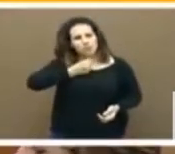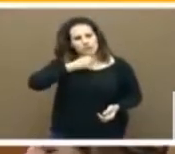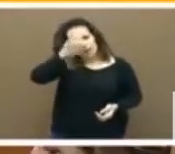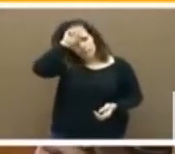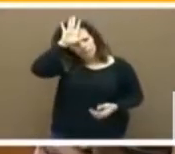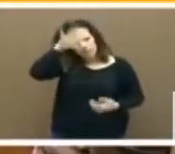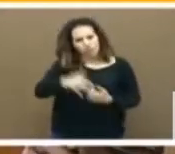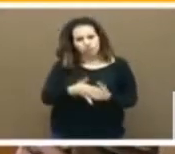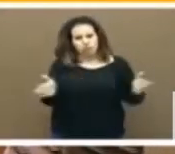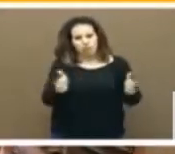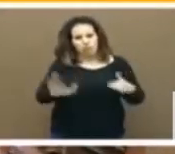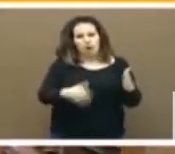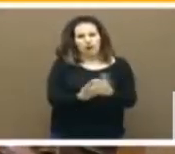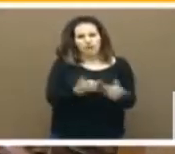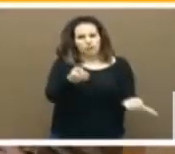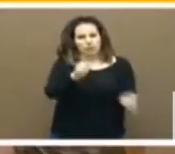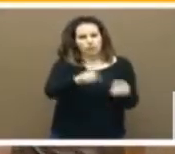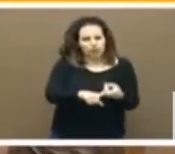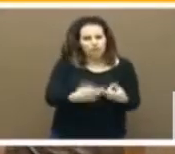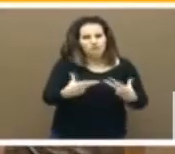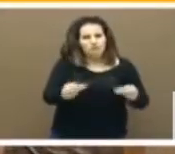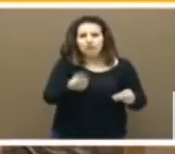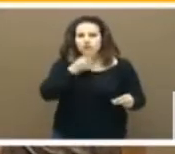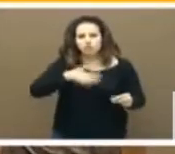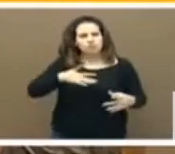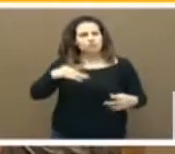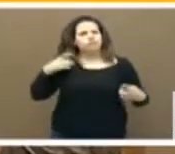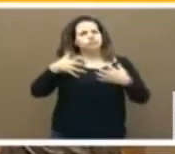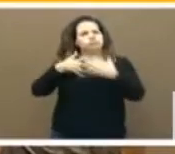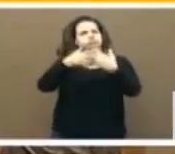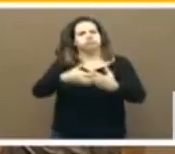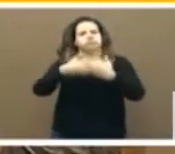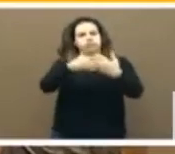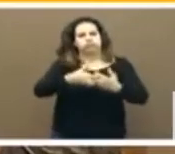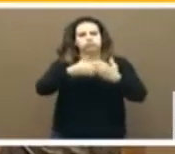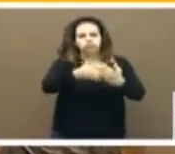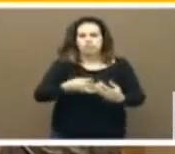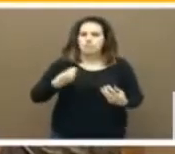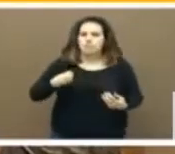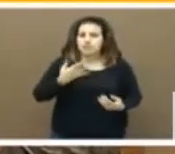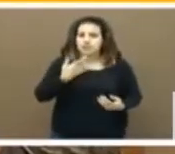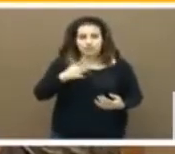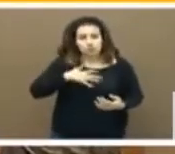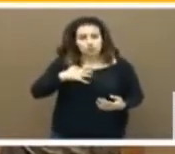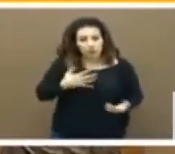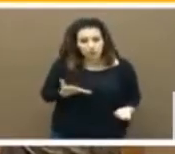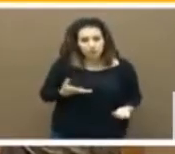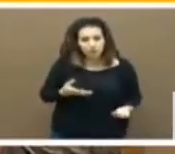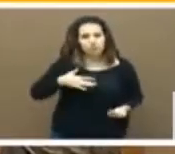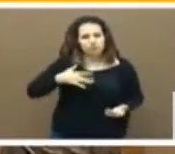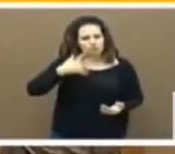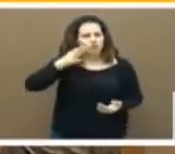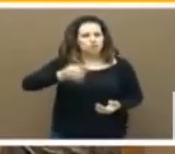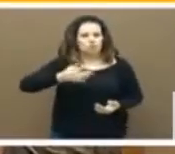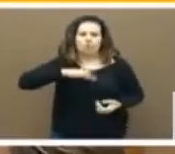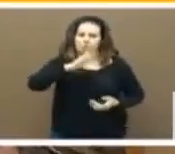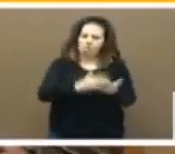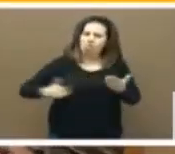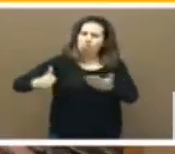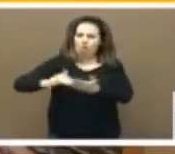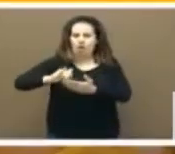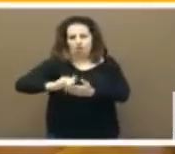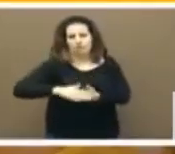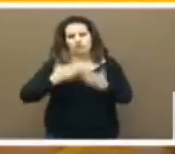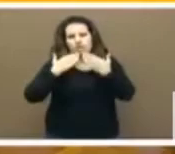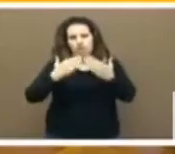que agote sus recursos y no vamos a cejar en el empeño de intentar que eso sea así. Que no es posible, le puedo asegurar que habrá una alternativa. Nada más y